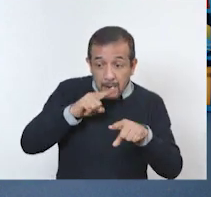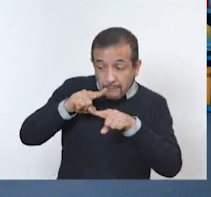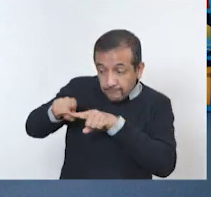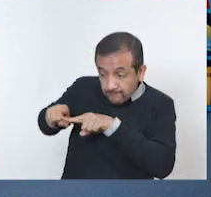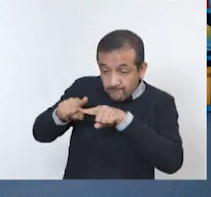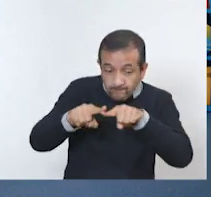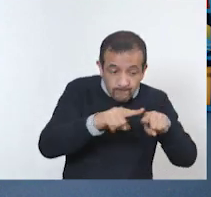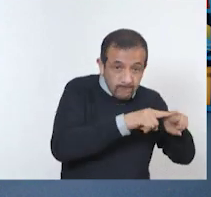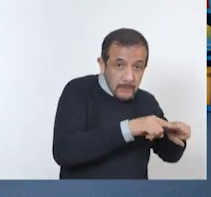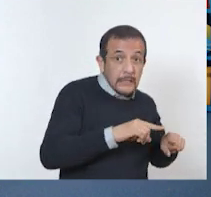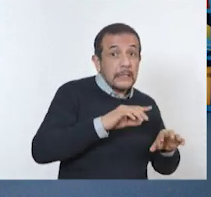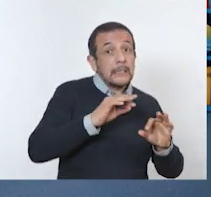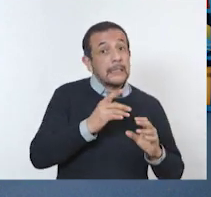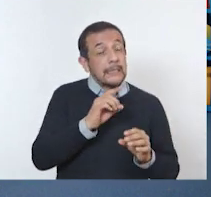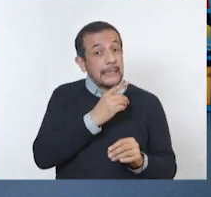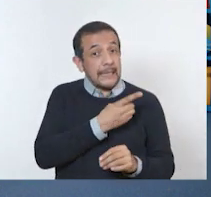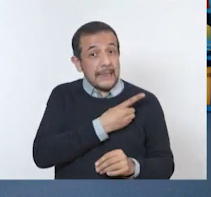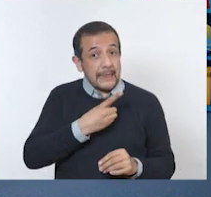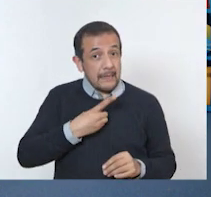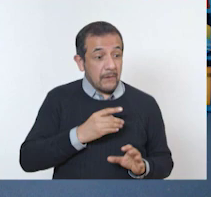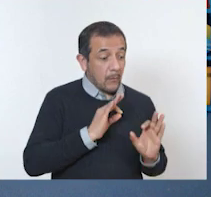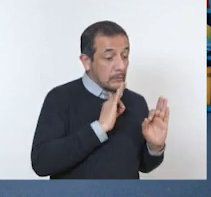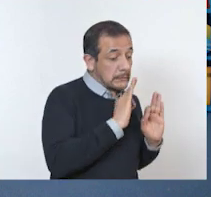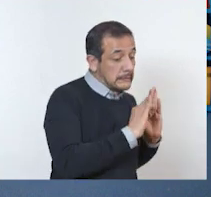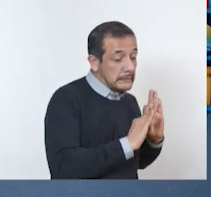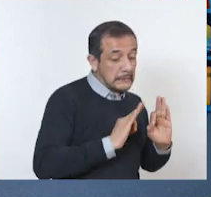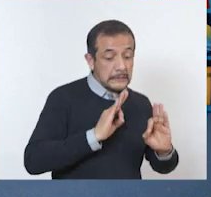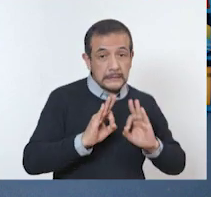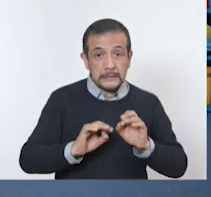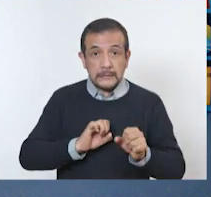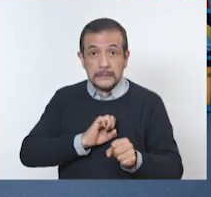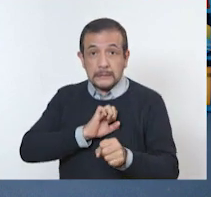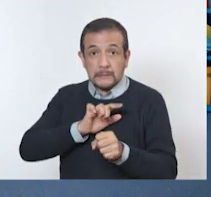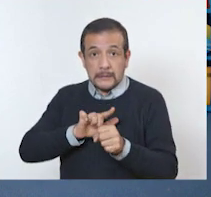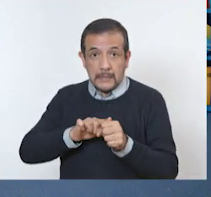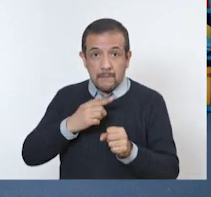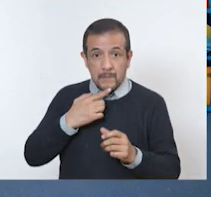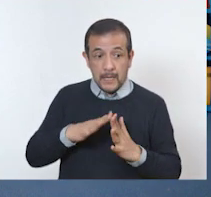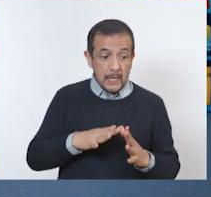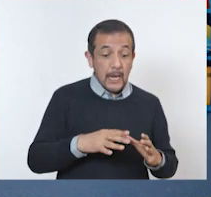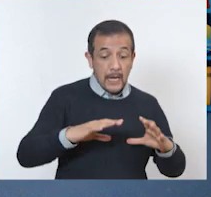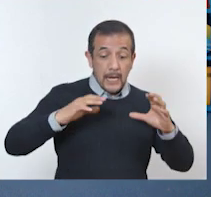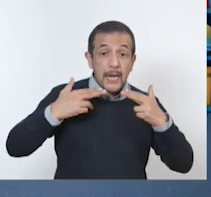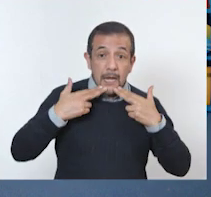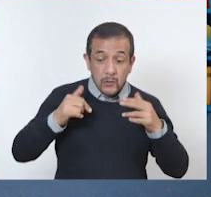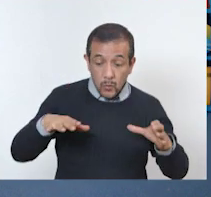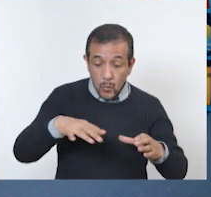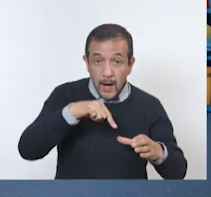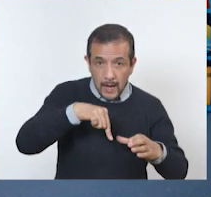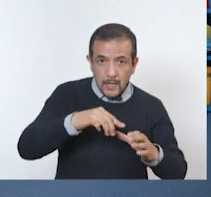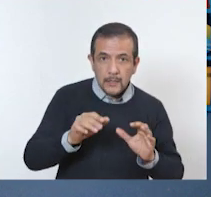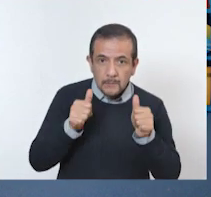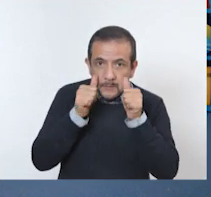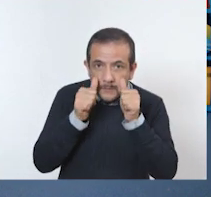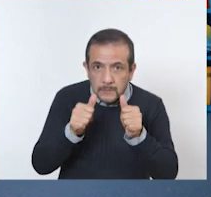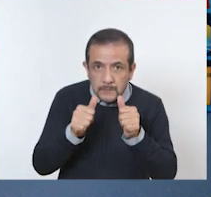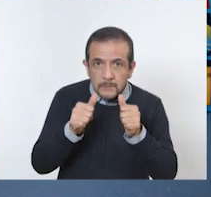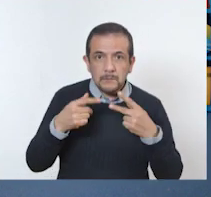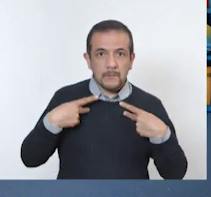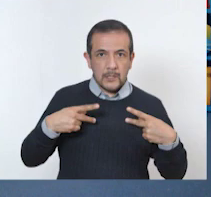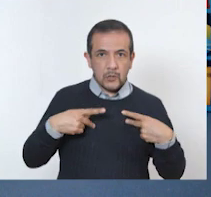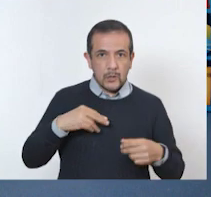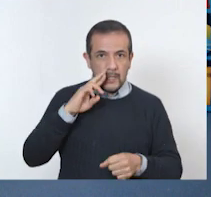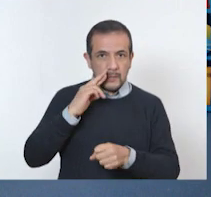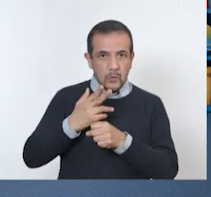merece cuidados específicos. Los de granja, obviamente, son cuidados por los granjeros. Claro. Los salvajes son